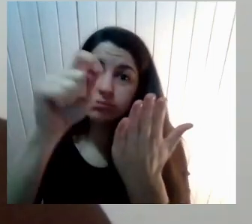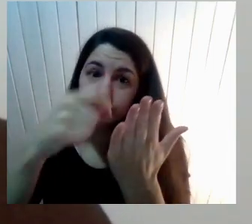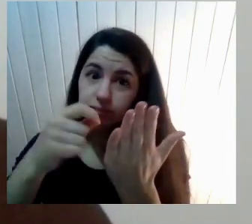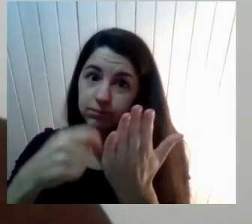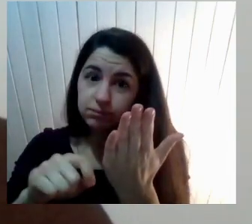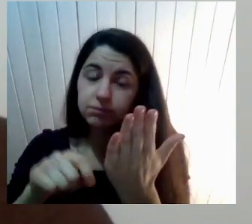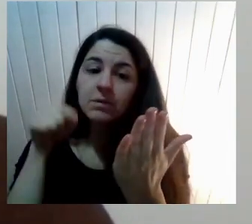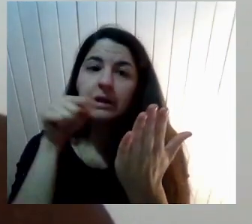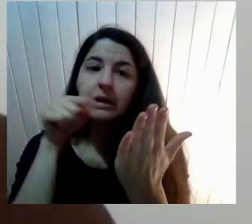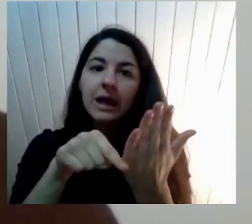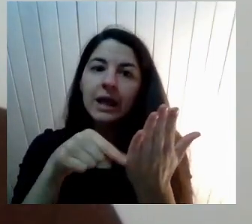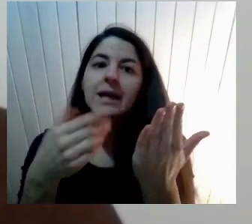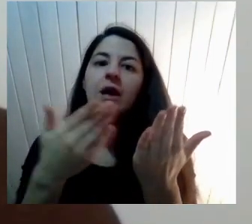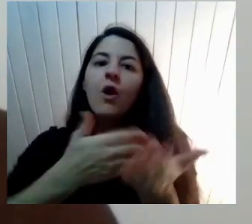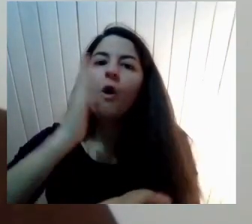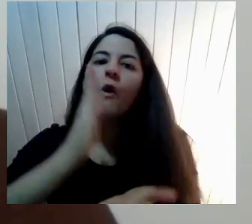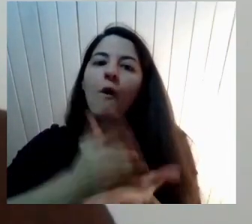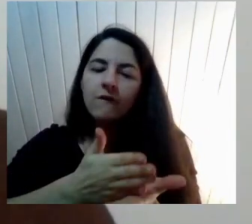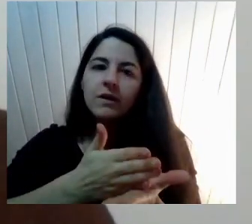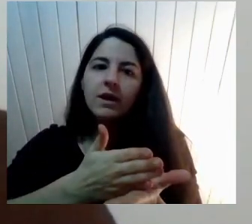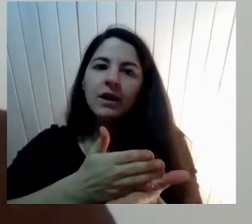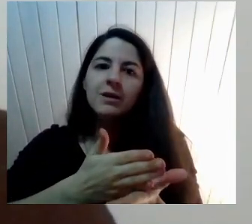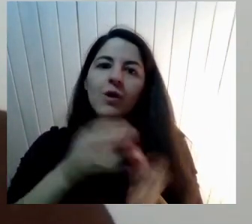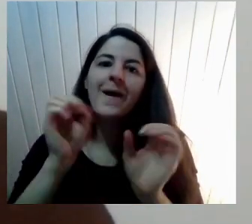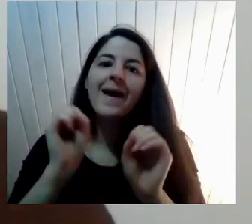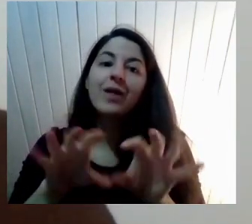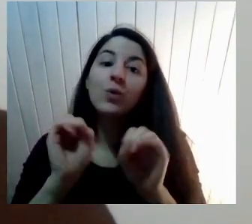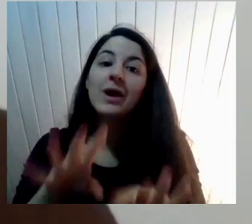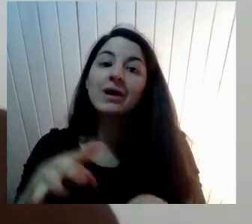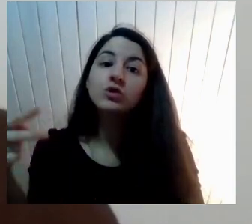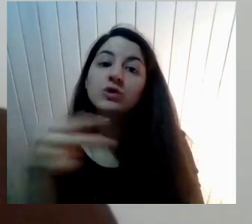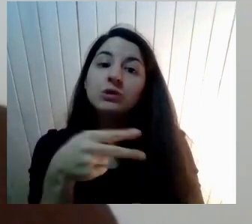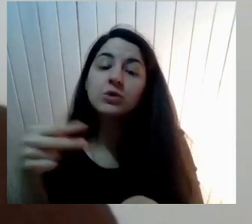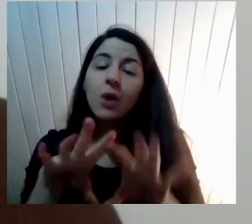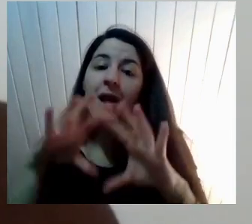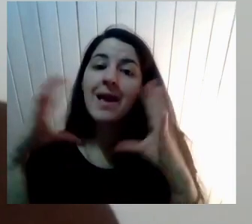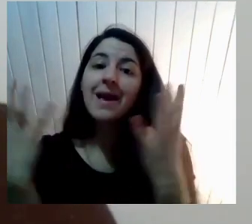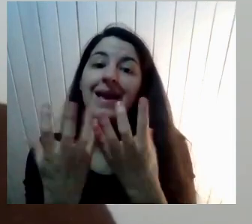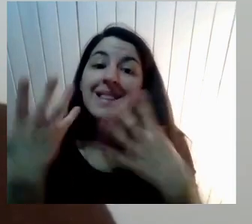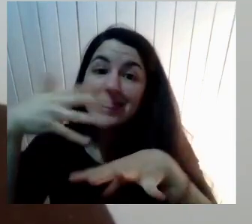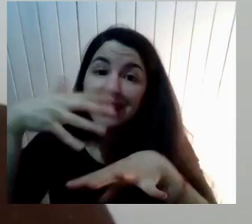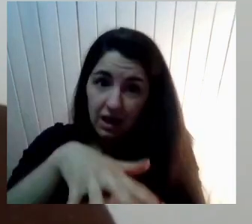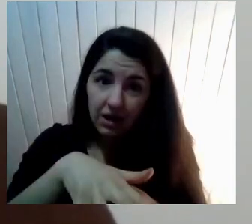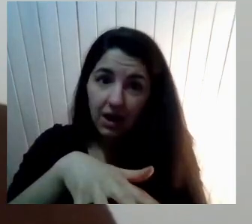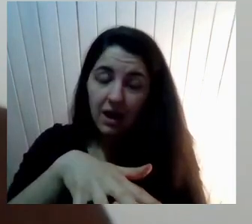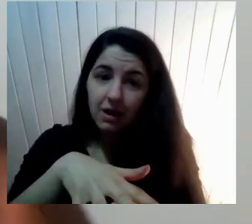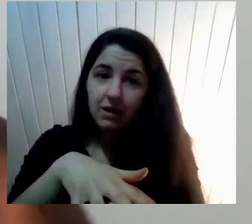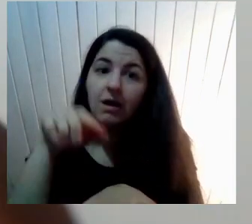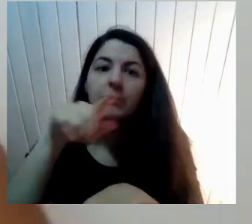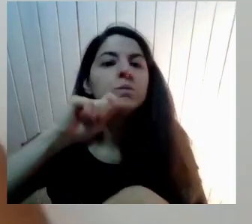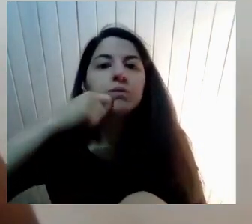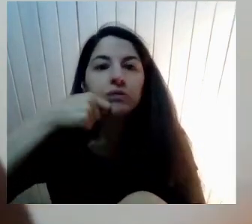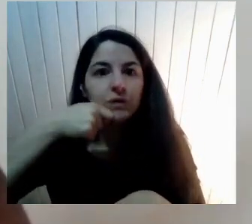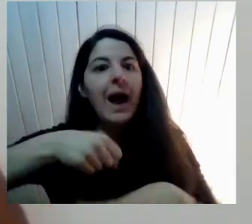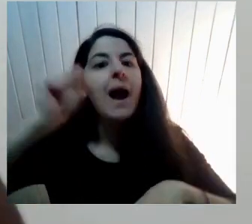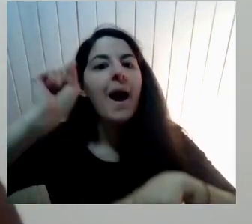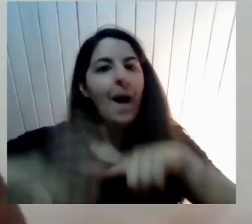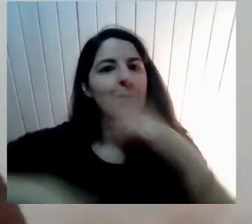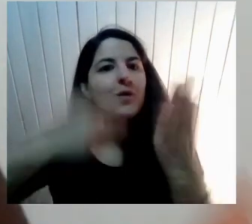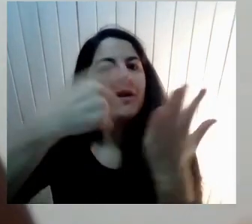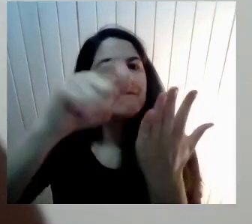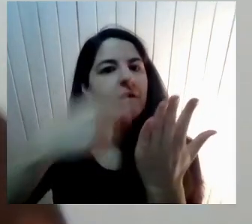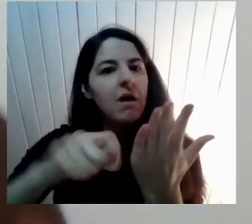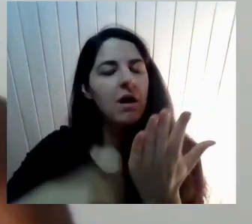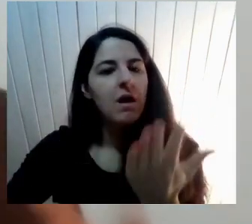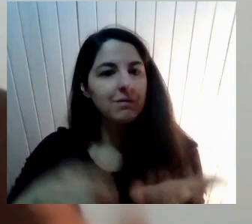formación De no sexista Y de educación sexual Para poder acreditarse Por ejemplo En capacitar A la y los docentes